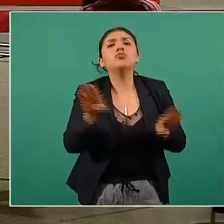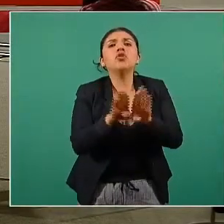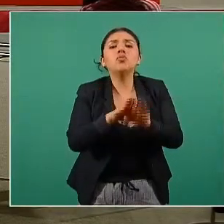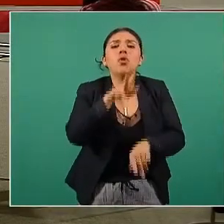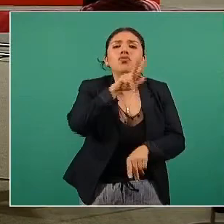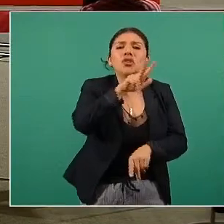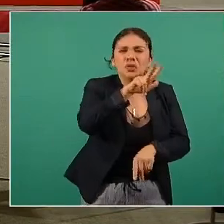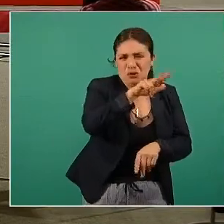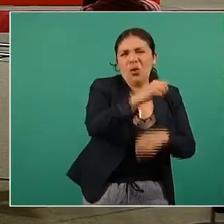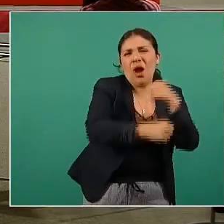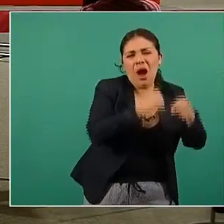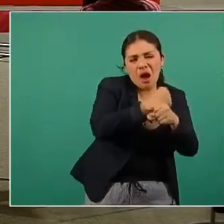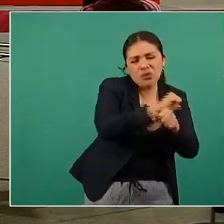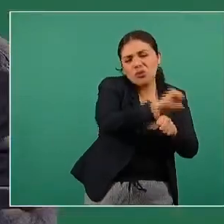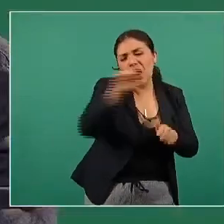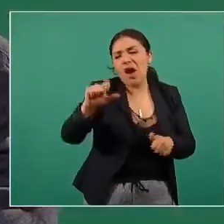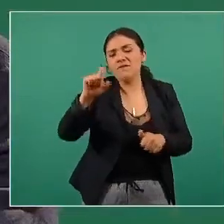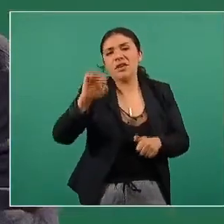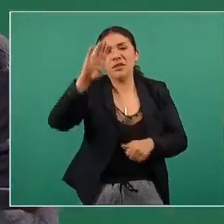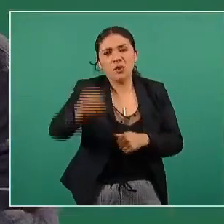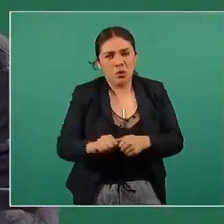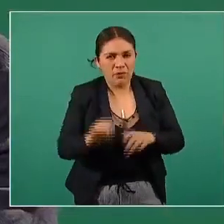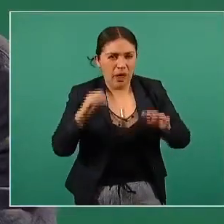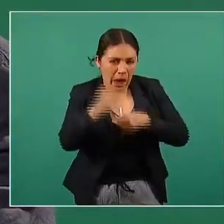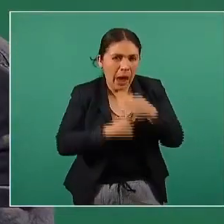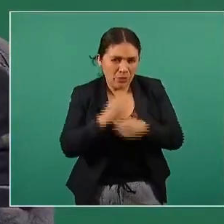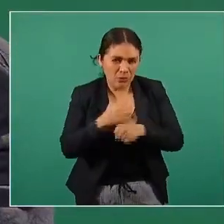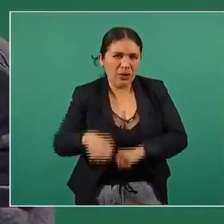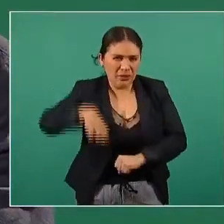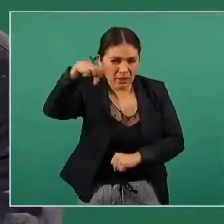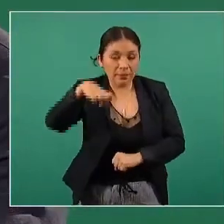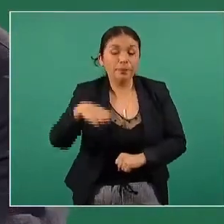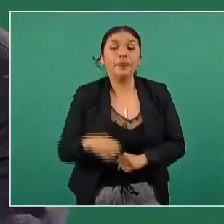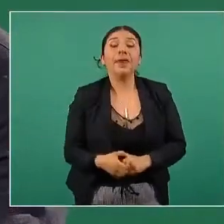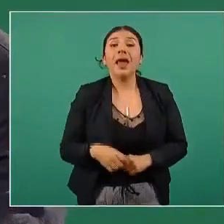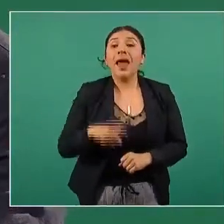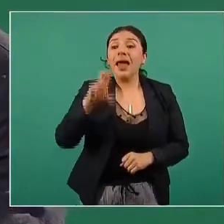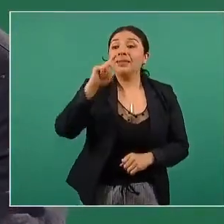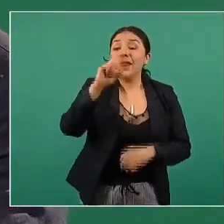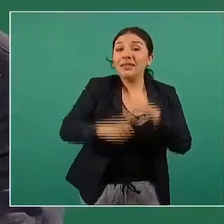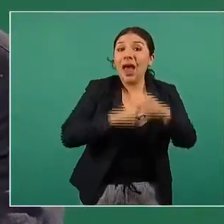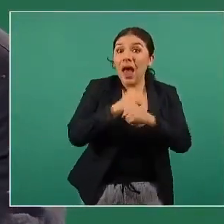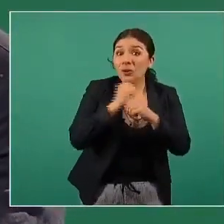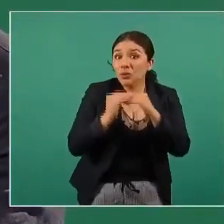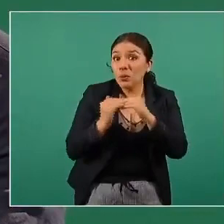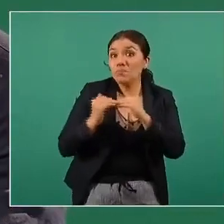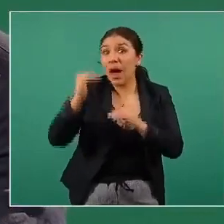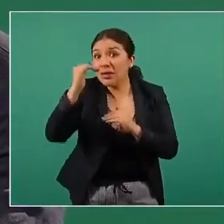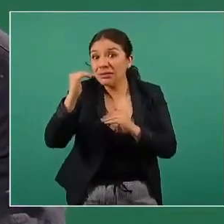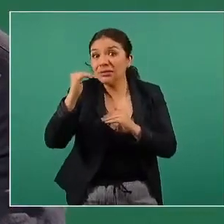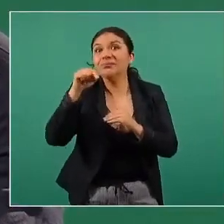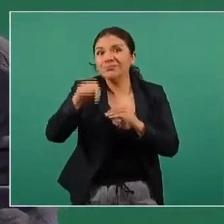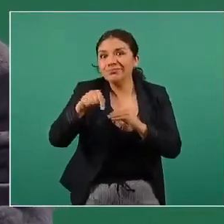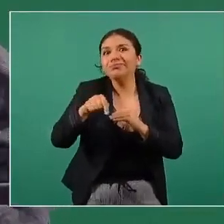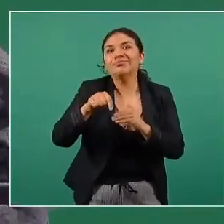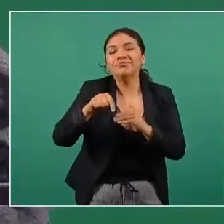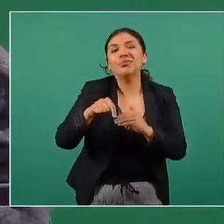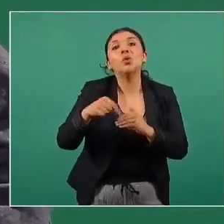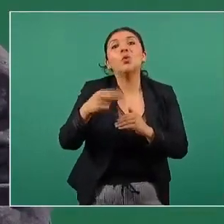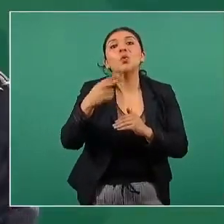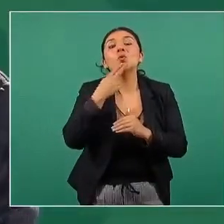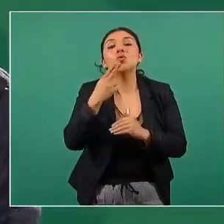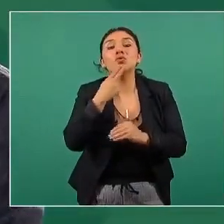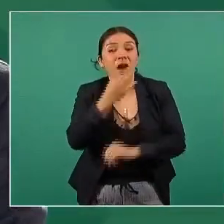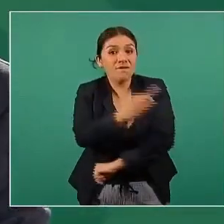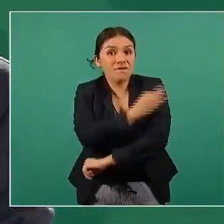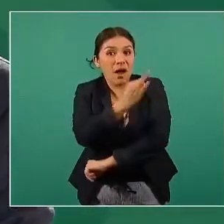18 a 29 años de edad arriba de 30 progresivamente la utilidad de la vacuna es mayor